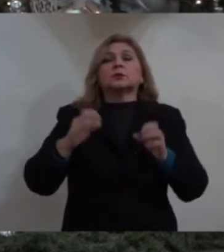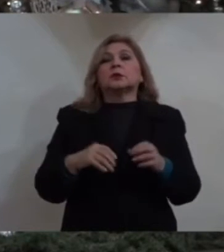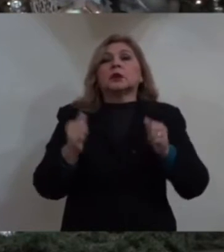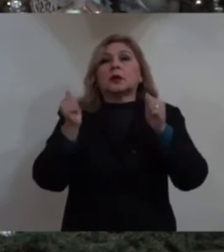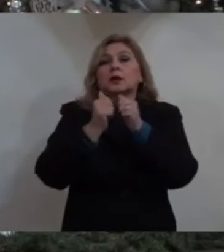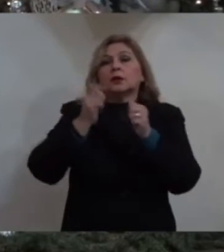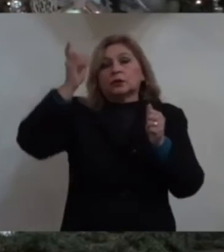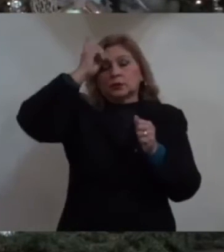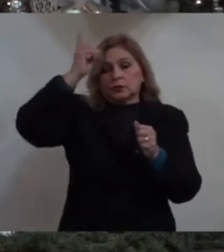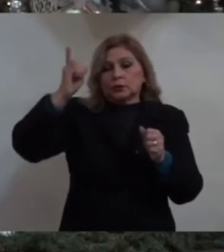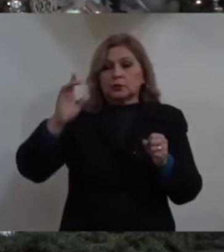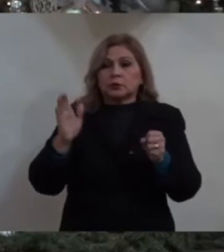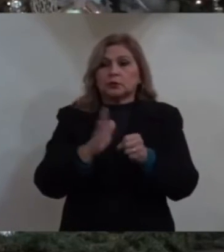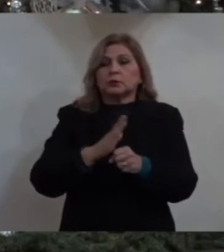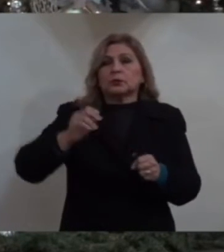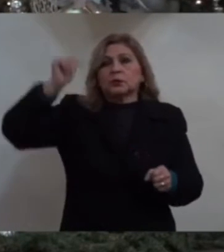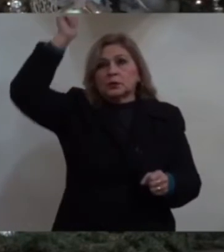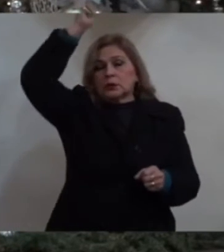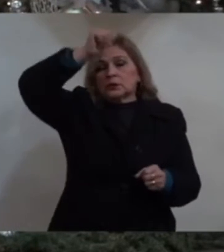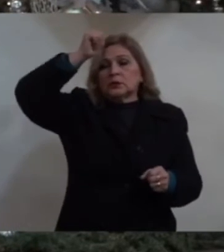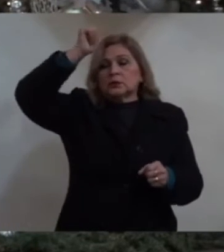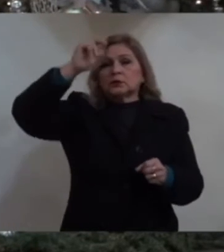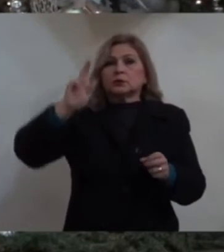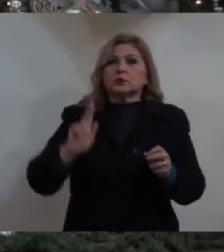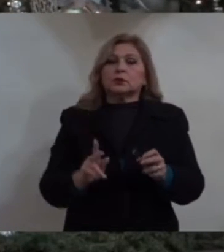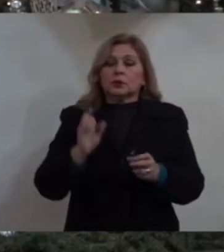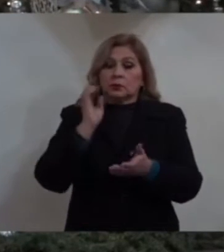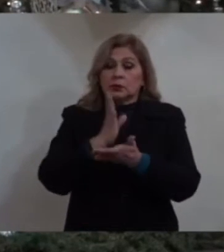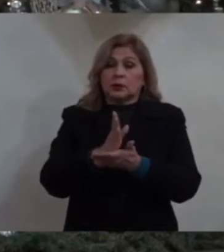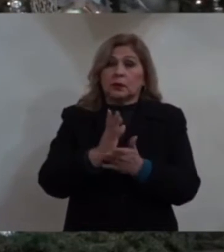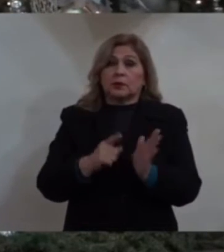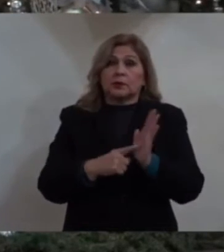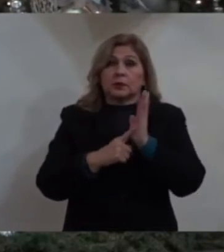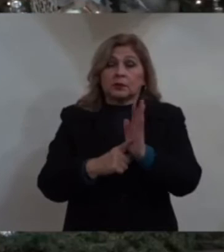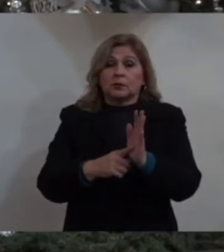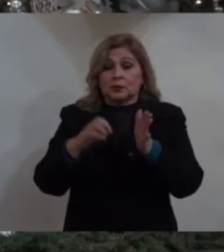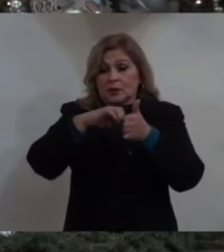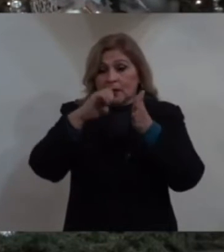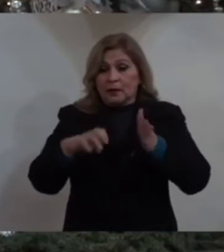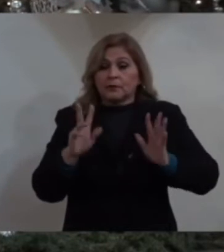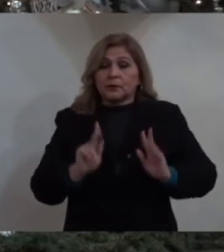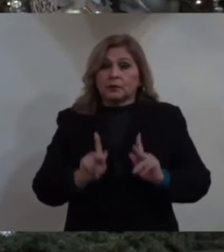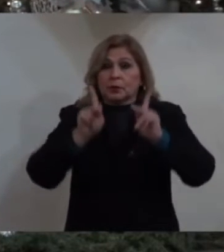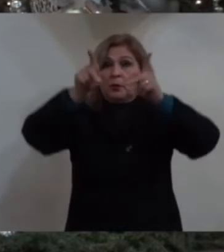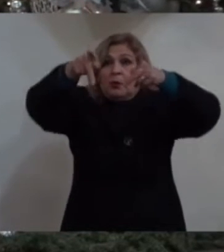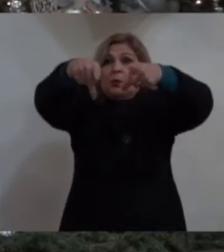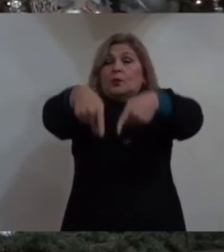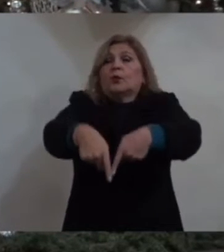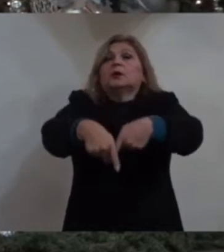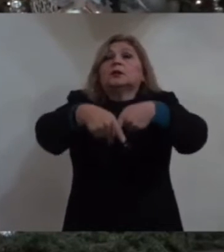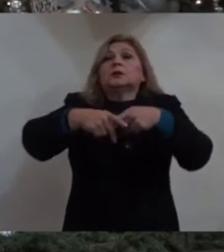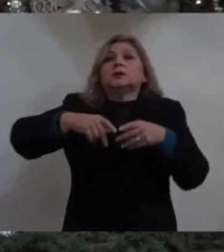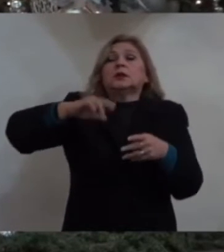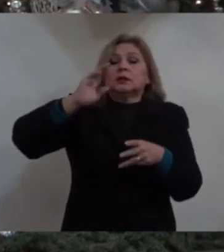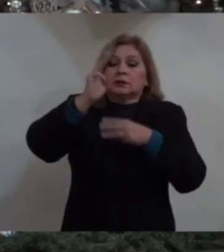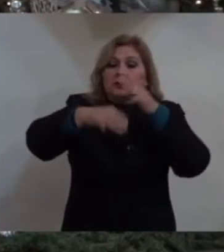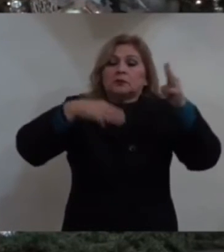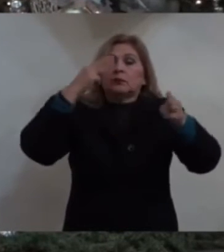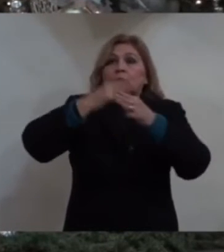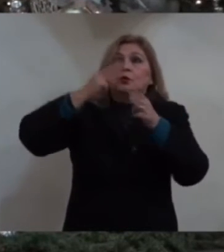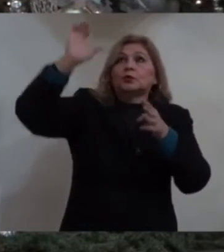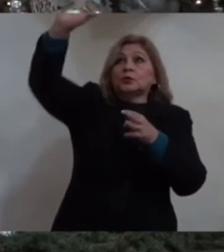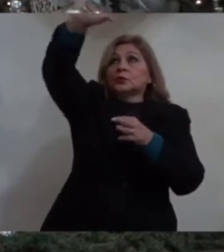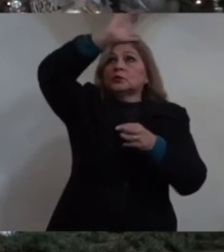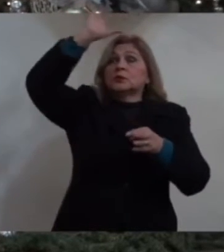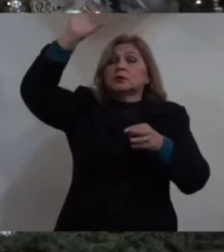el sacerdote es un puente entre el mundo y el cielo, entre los